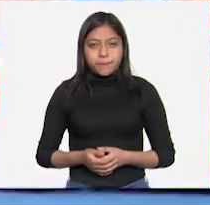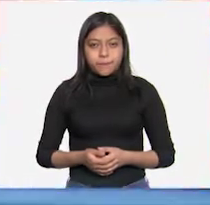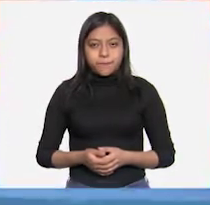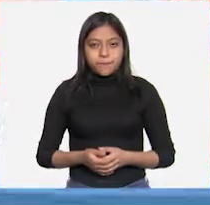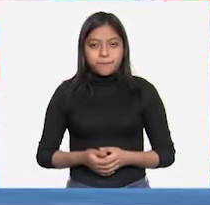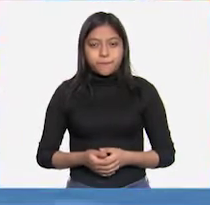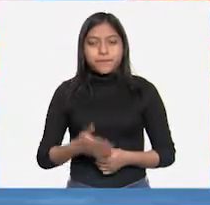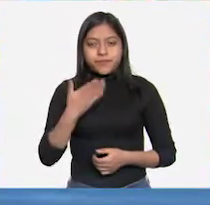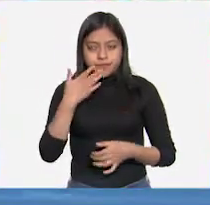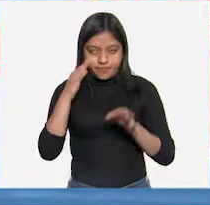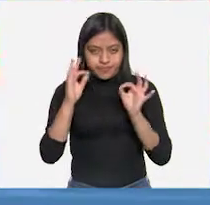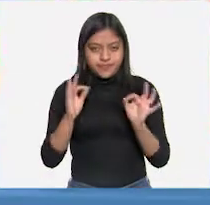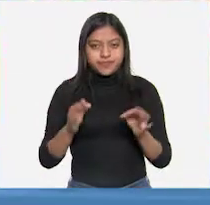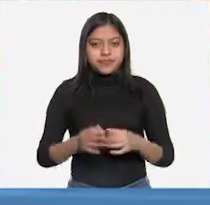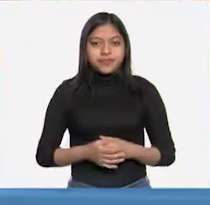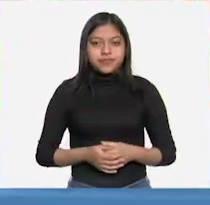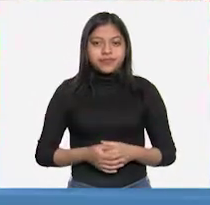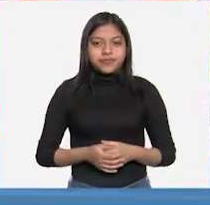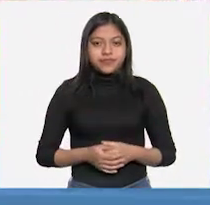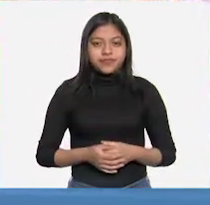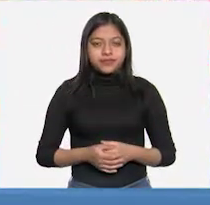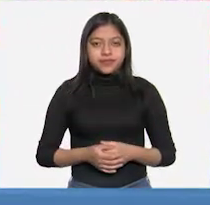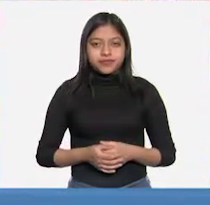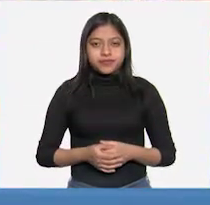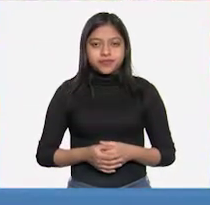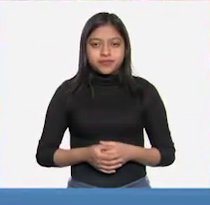Muy bien. Muy bien. Ya casi está.